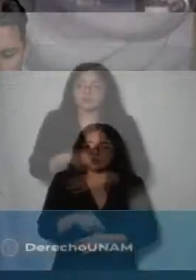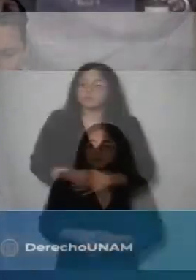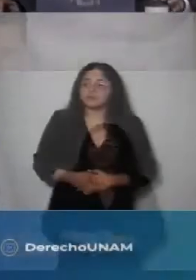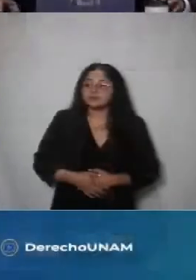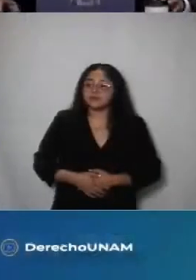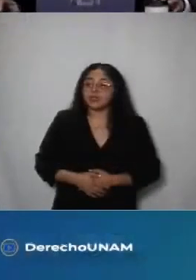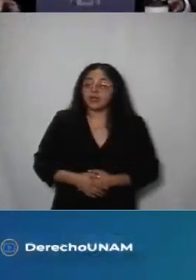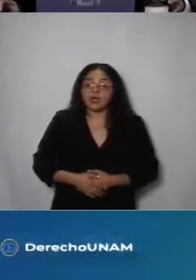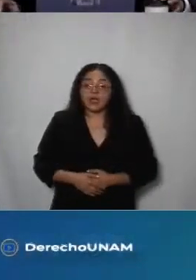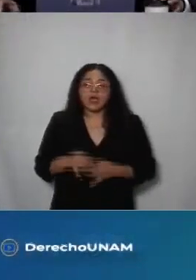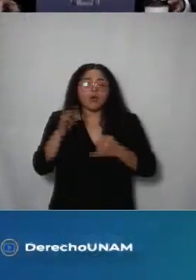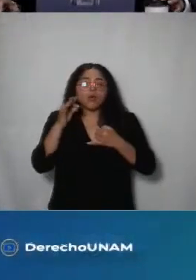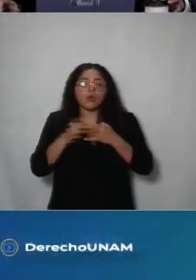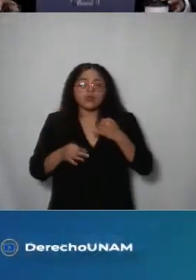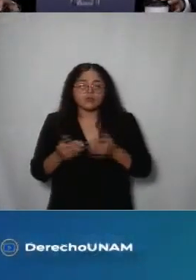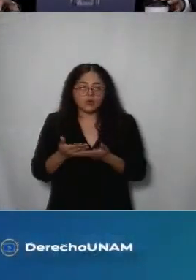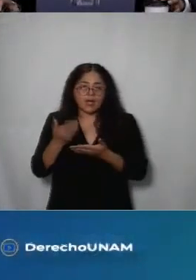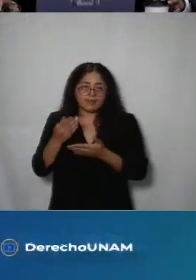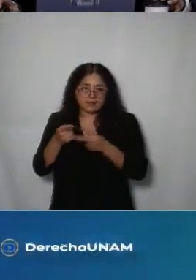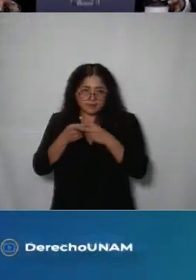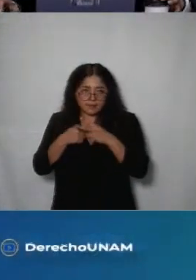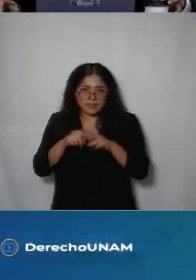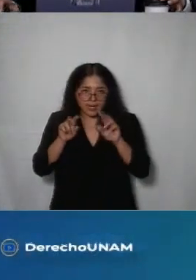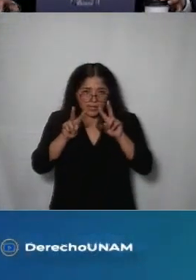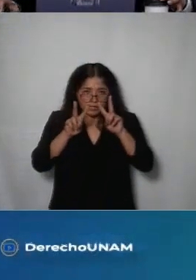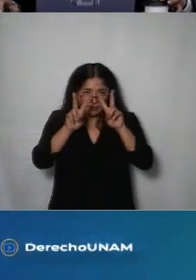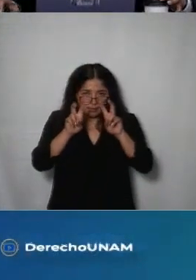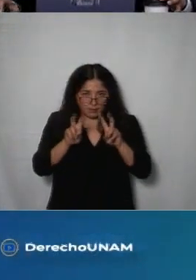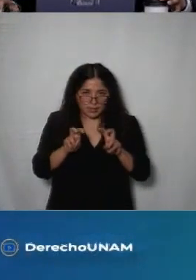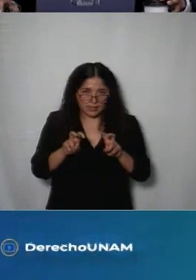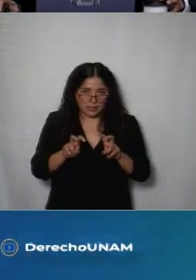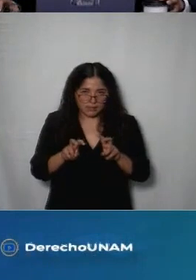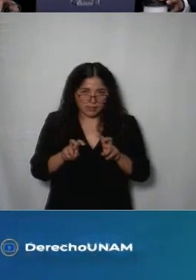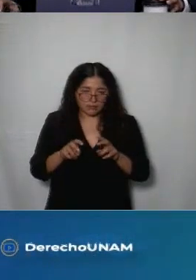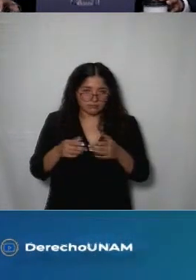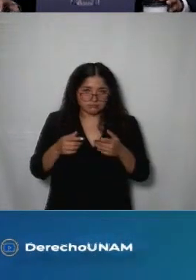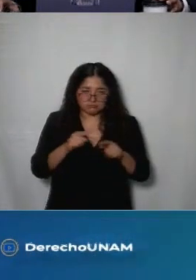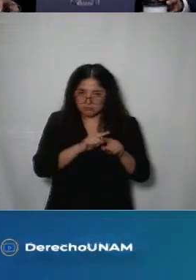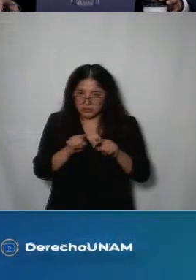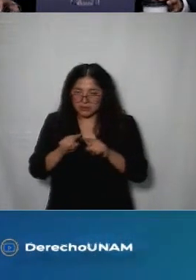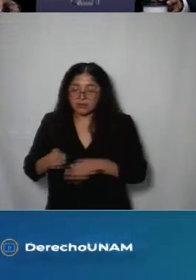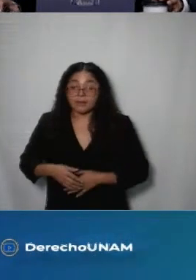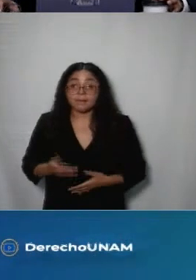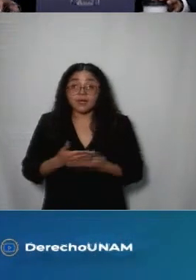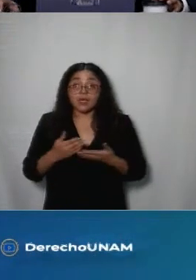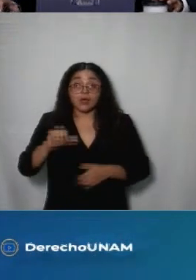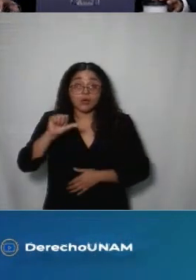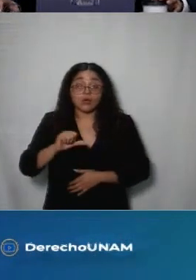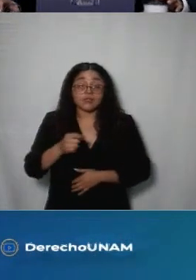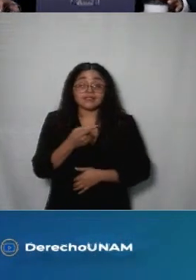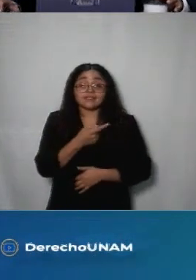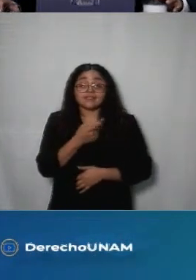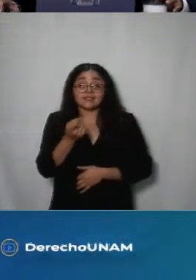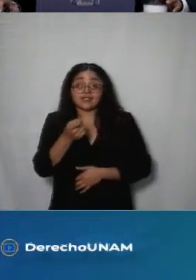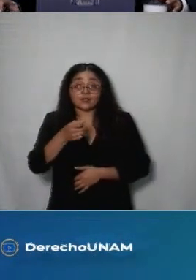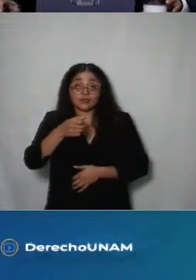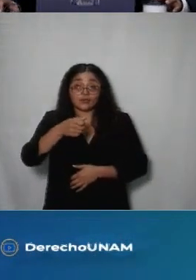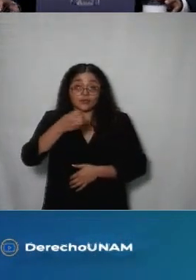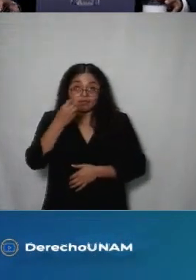y por último antes de llegar a los asuntos generales anunciar que el día de hoy estamos aprobando un total de 103